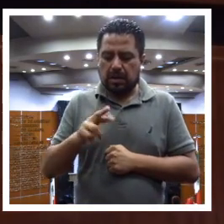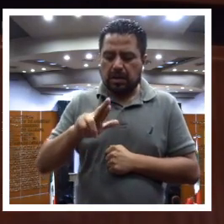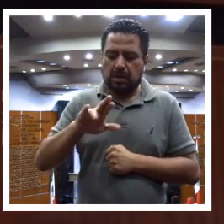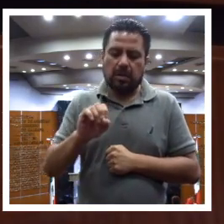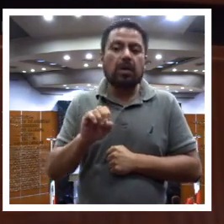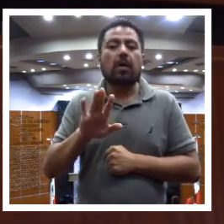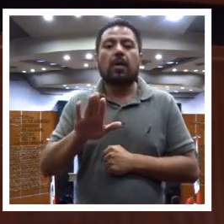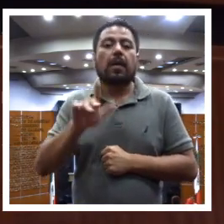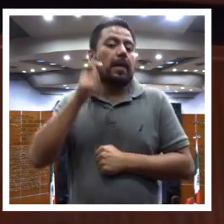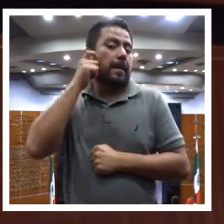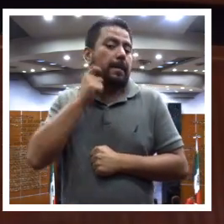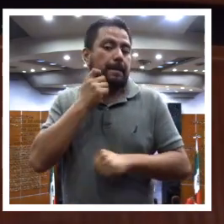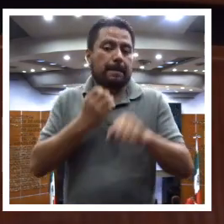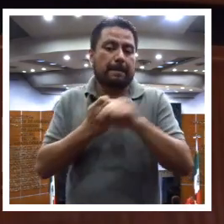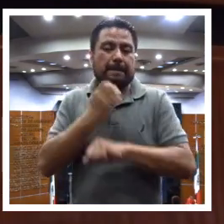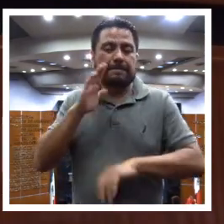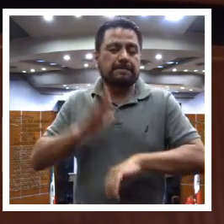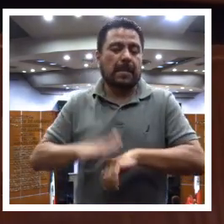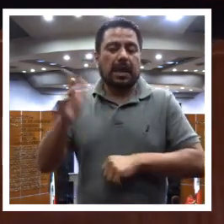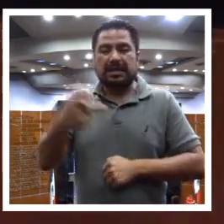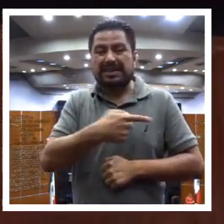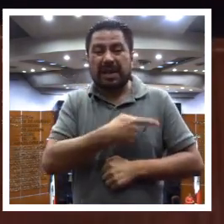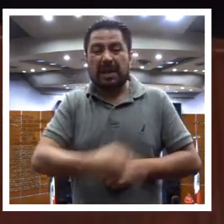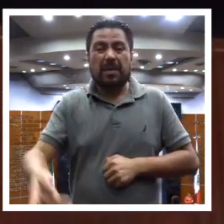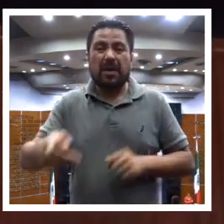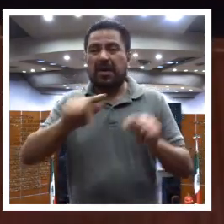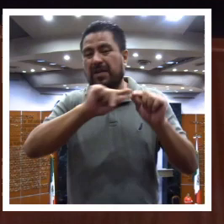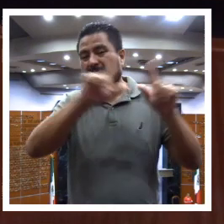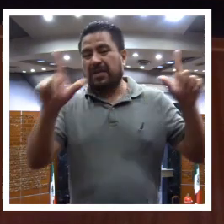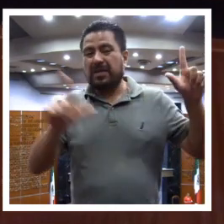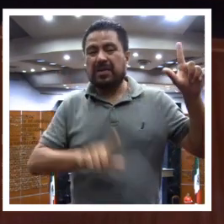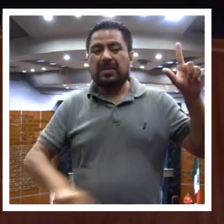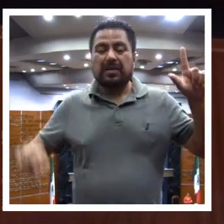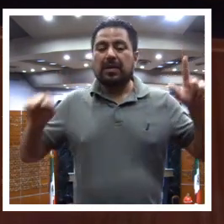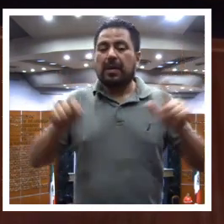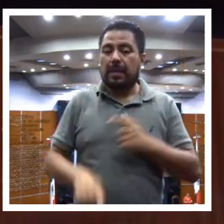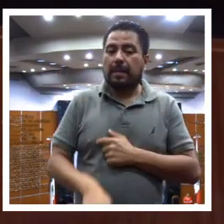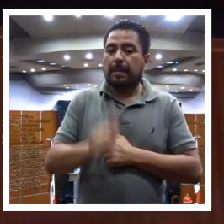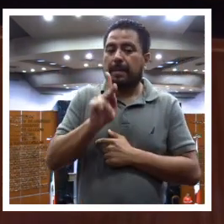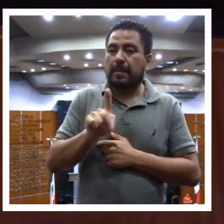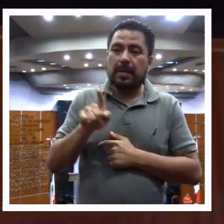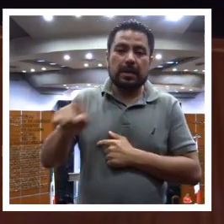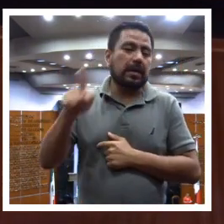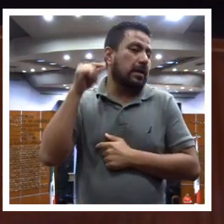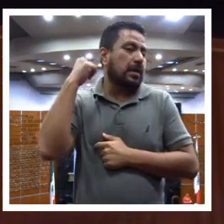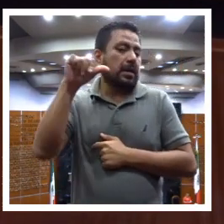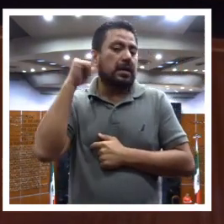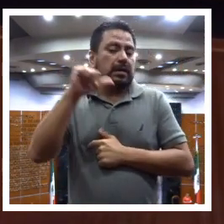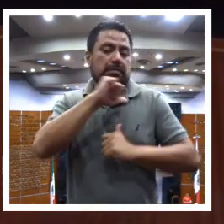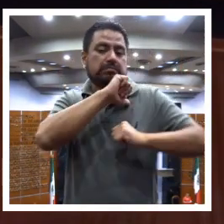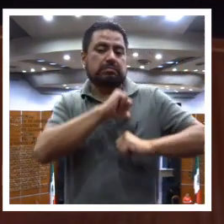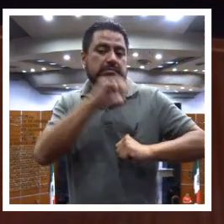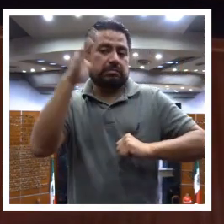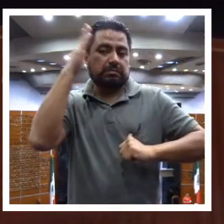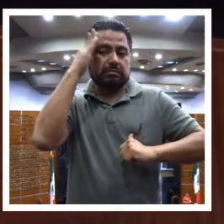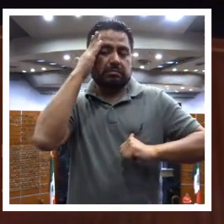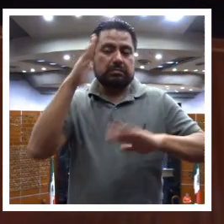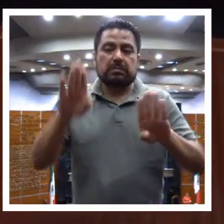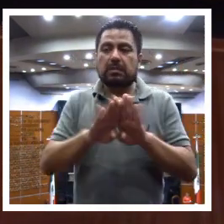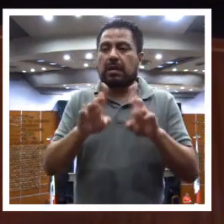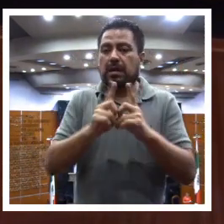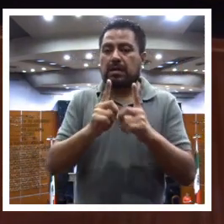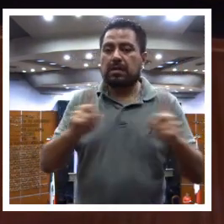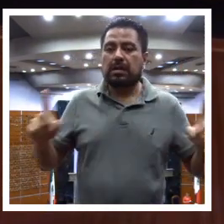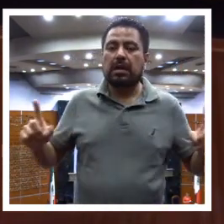es uno de los estados más pobres del país, sin embargo, Acapulco se colocaba como un polo de desarrollo